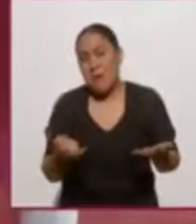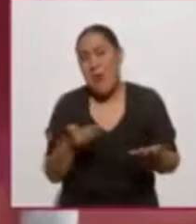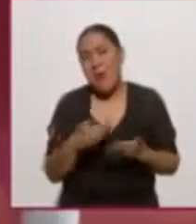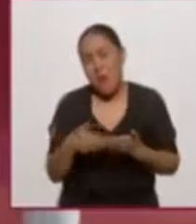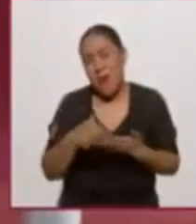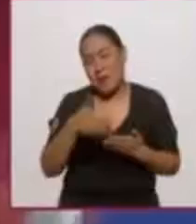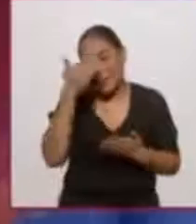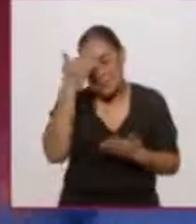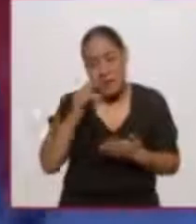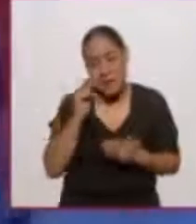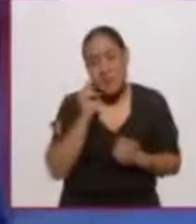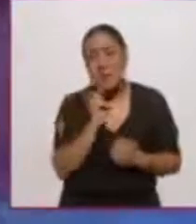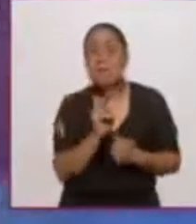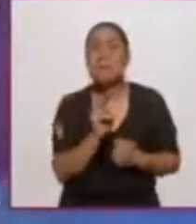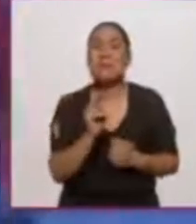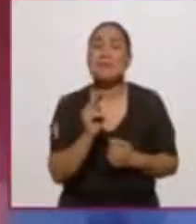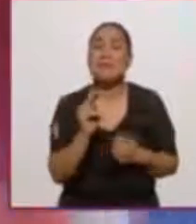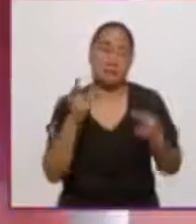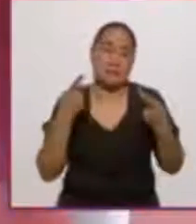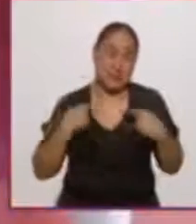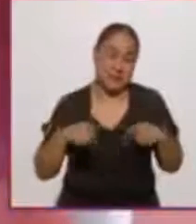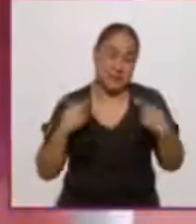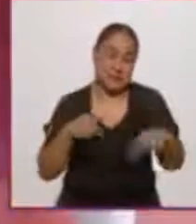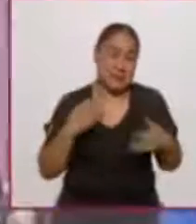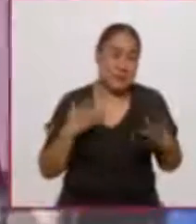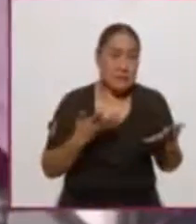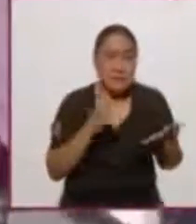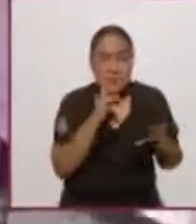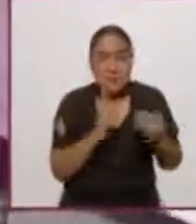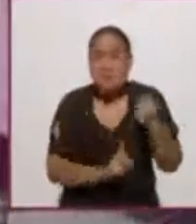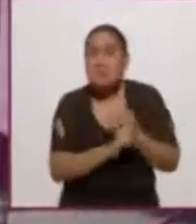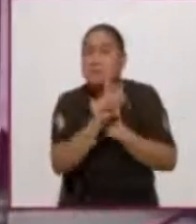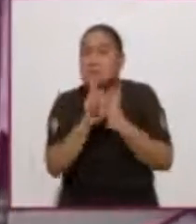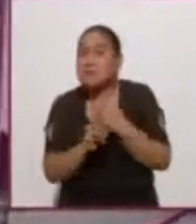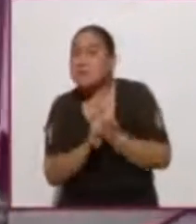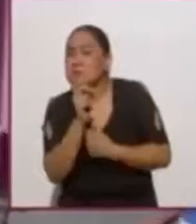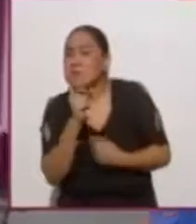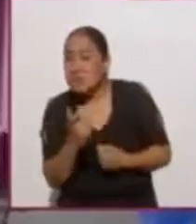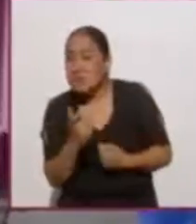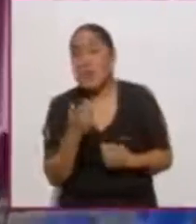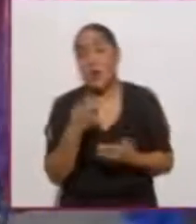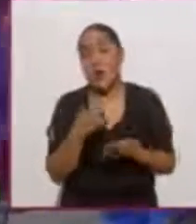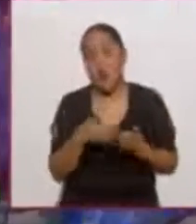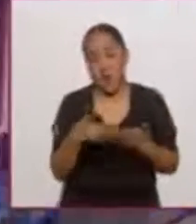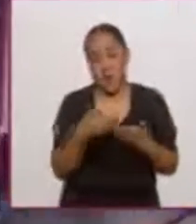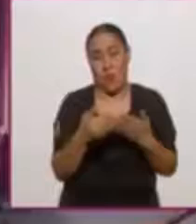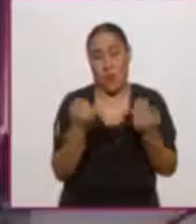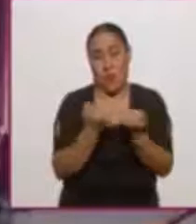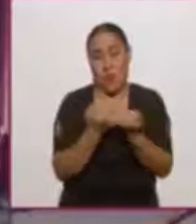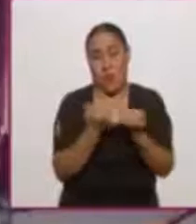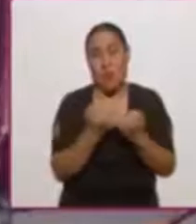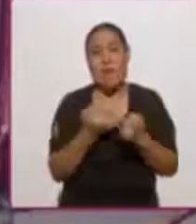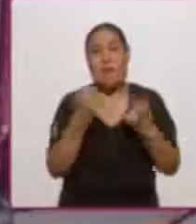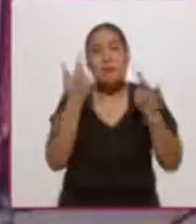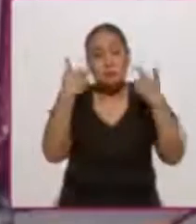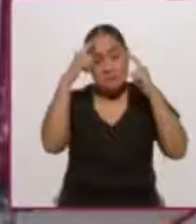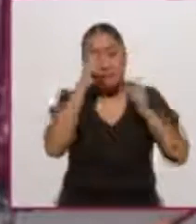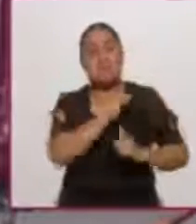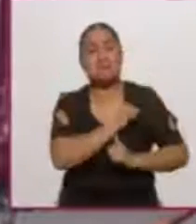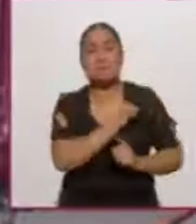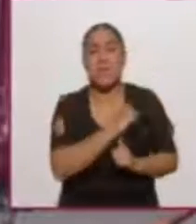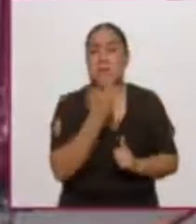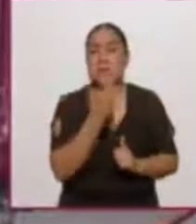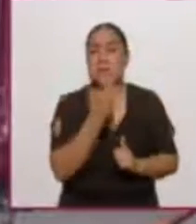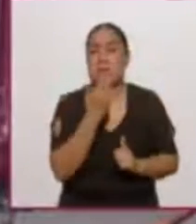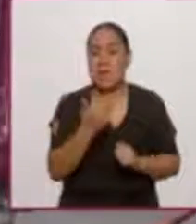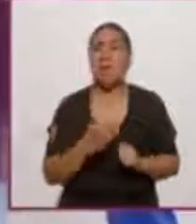crisis de seguridad que también el público está percibiendo y como te decía, con la reputación que tienen estas fuerzas armadas. Y con el